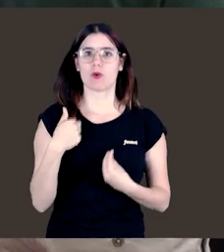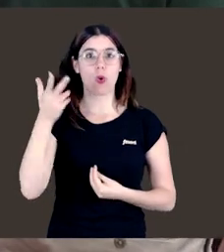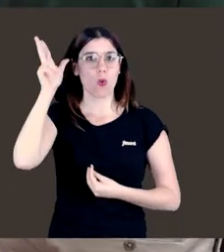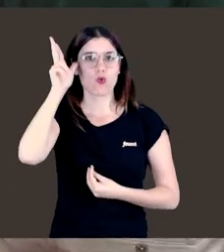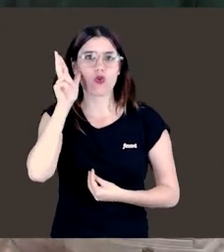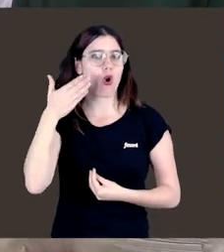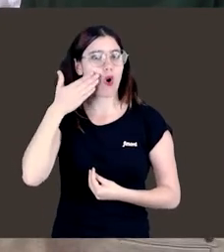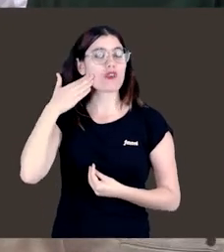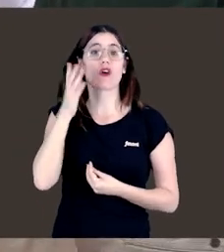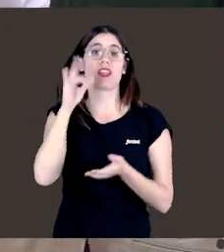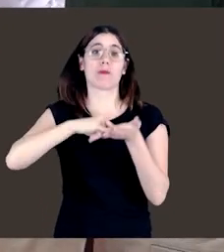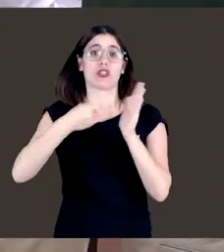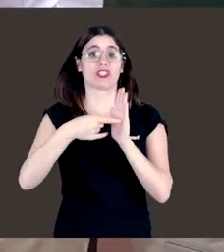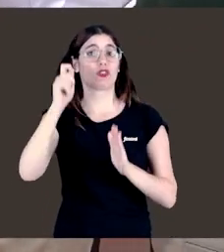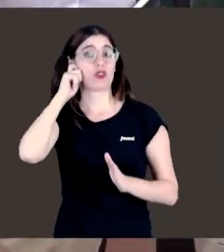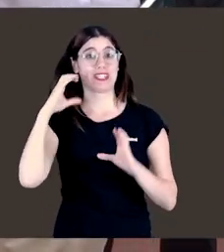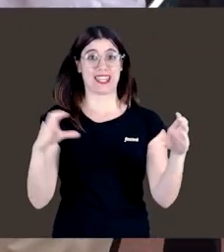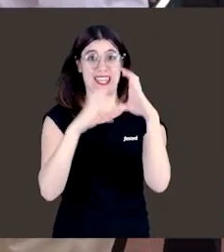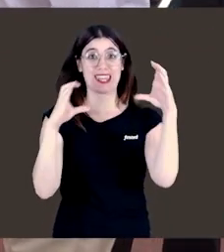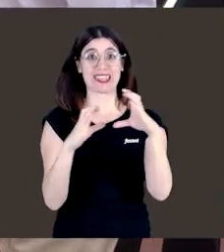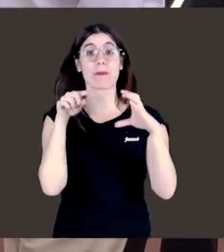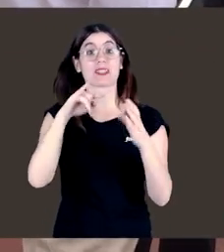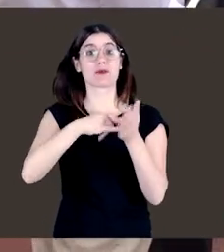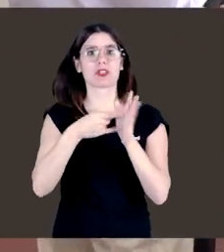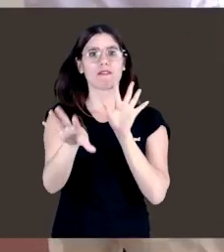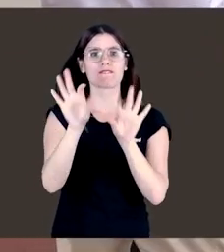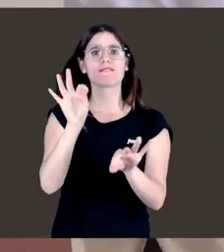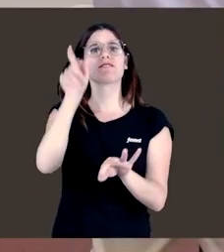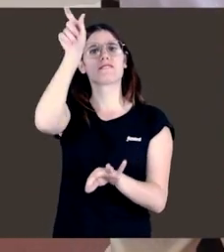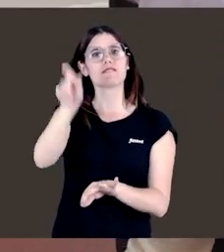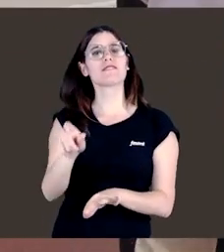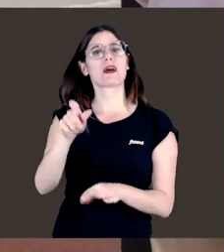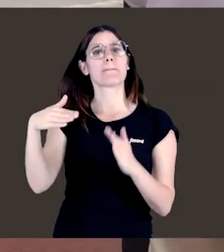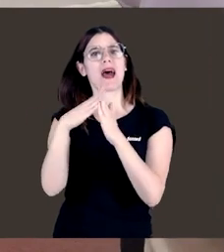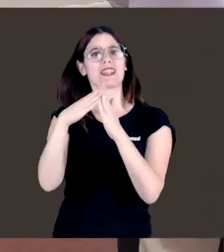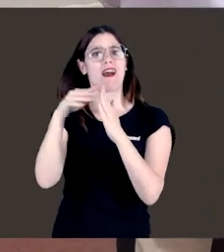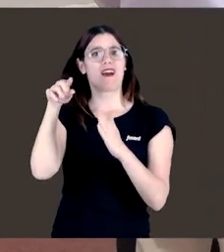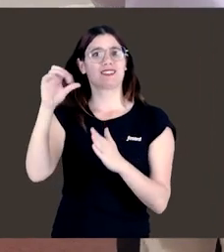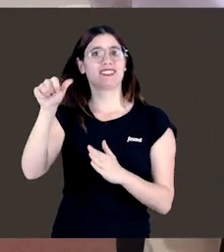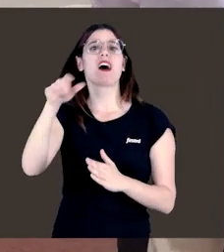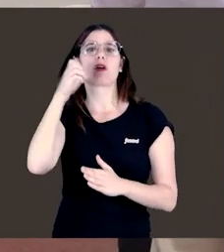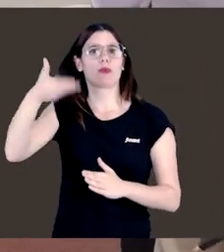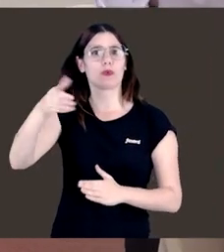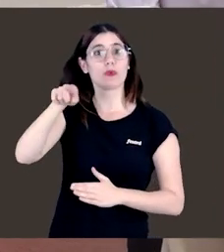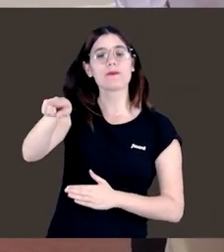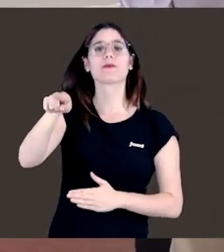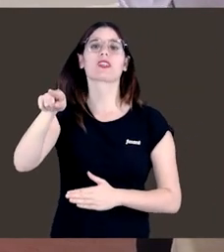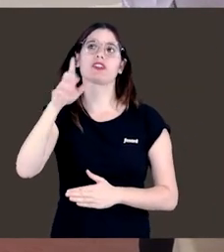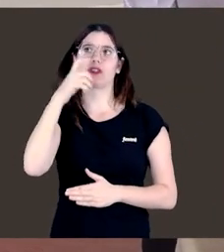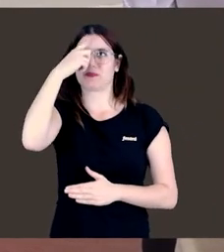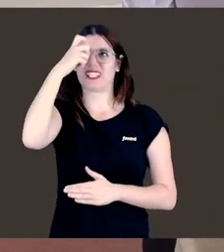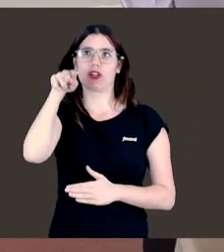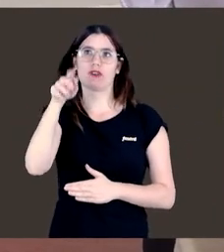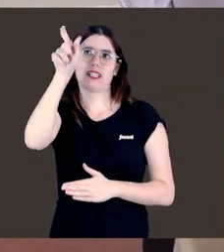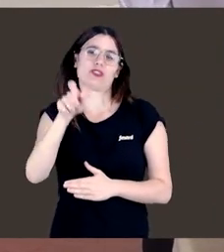Campus. Es un honor que después, que el proyecto donde se crea la ciencia decidiera que también era una persona que merecía el honor de estar en